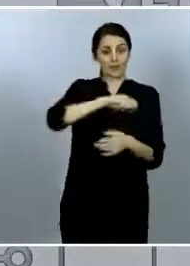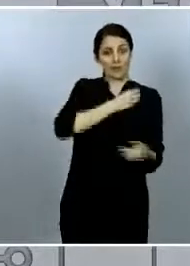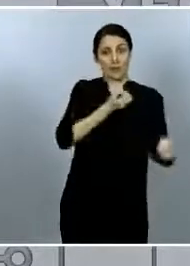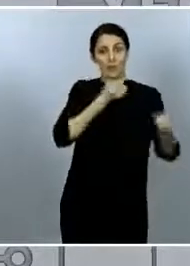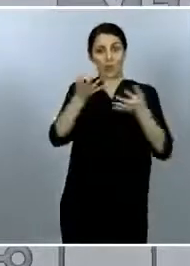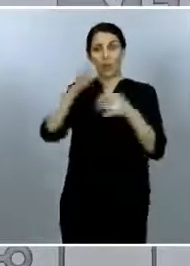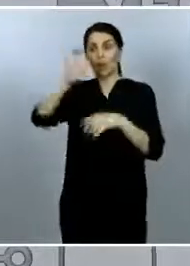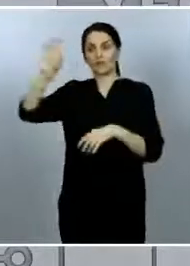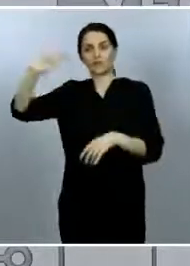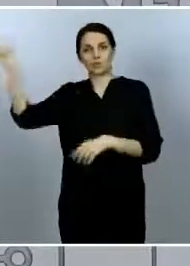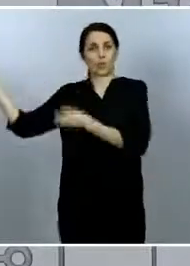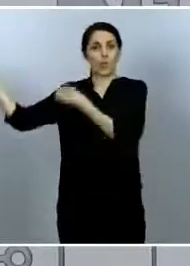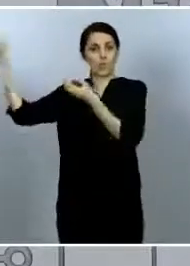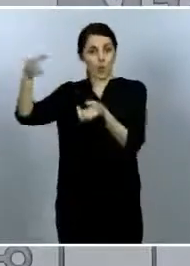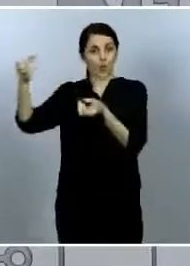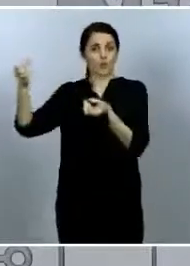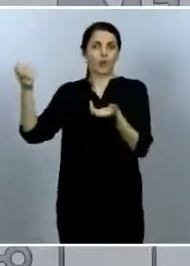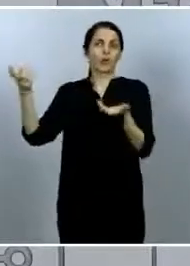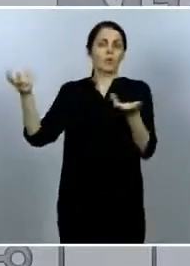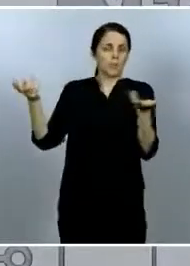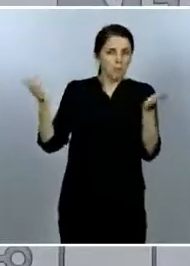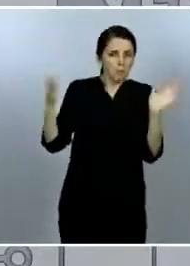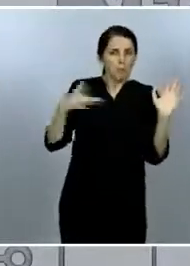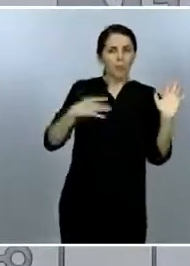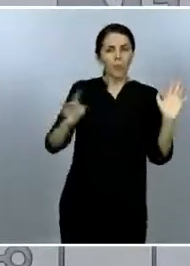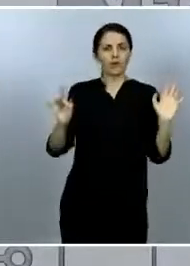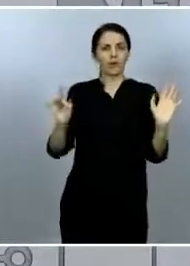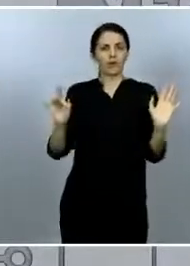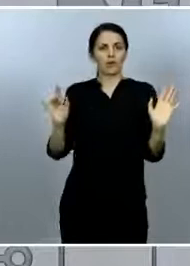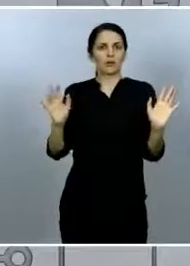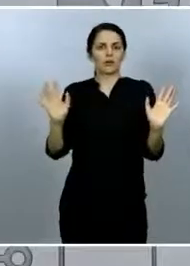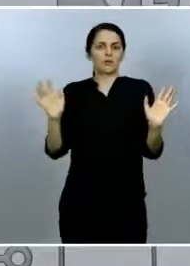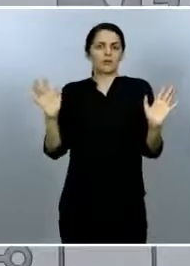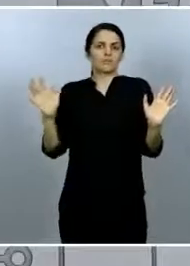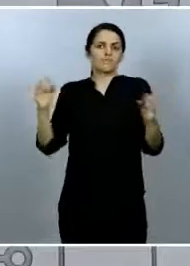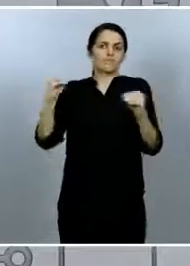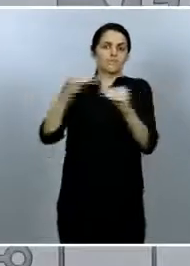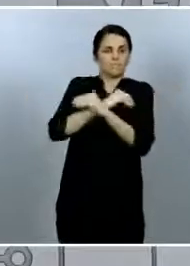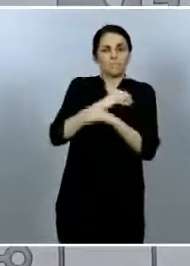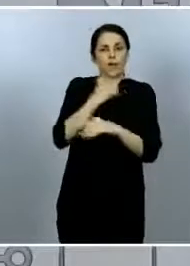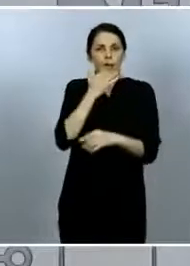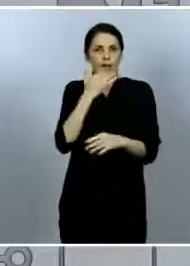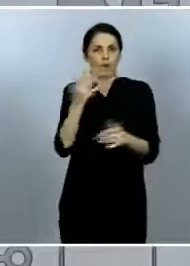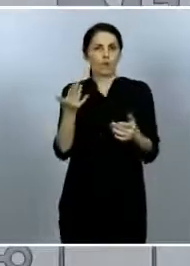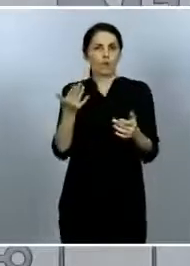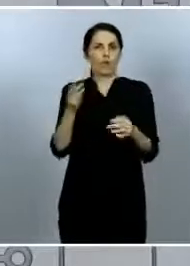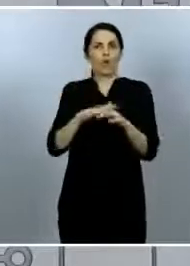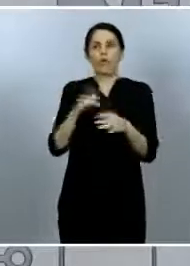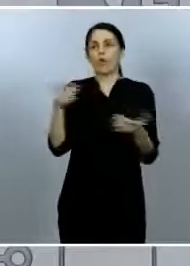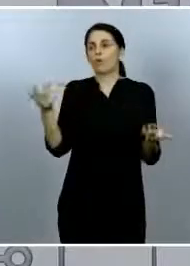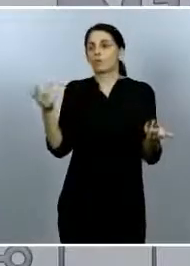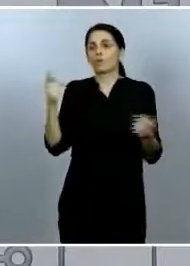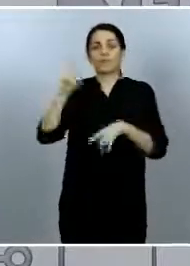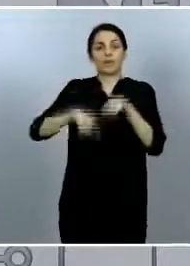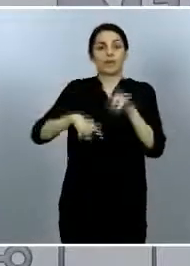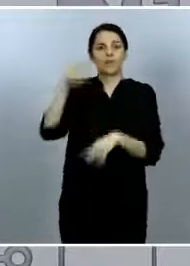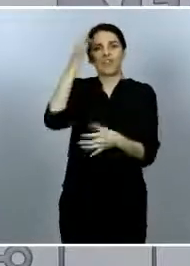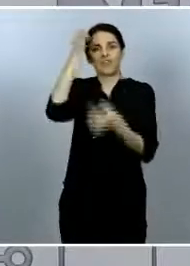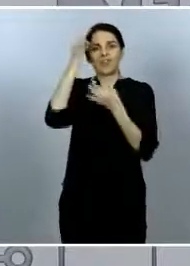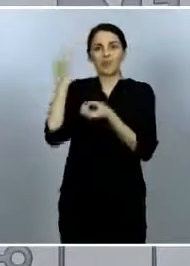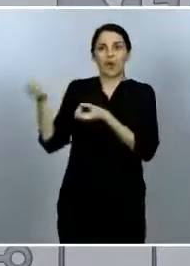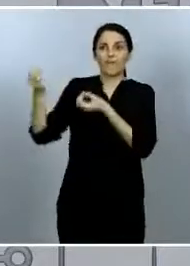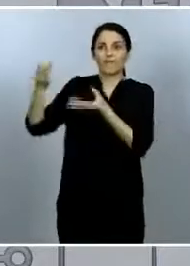nosotros podamos estar diciendo o con lo que otras instituciones internacionales que hayan cogido datos previos o posteriores puedan estar diciendo